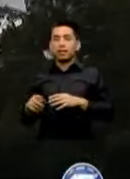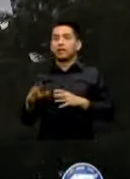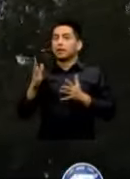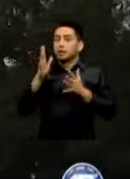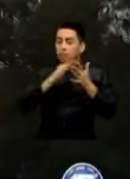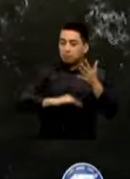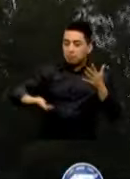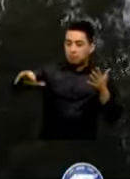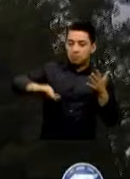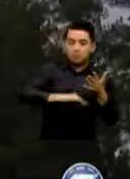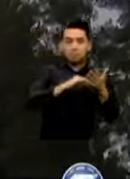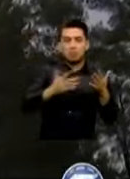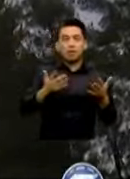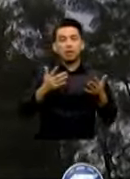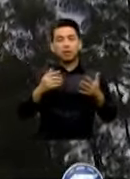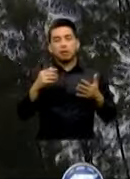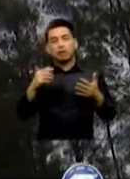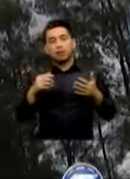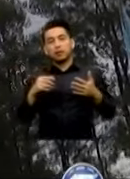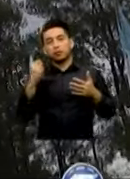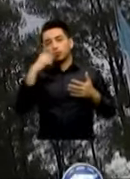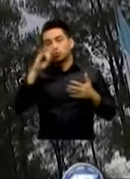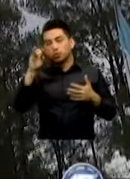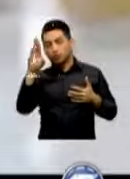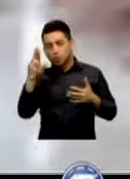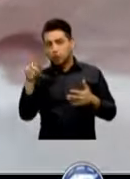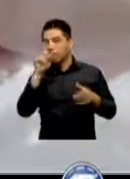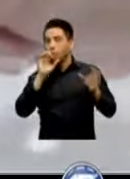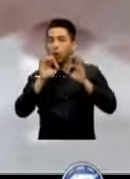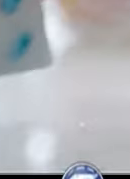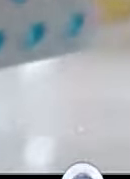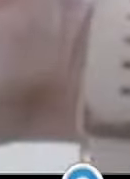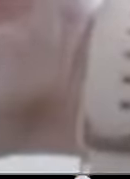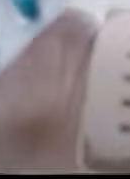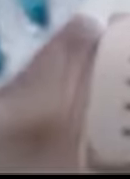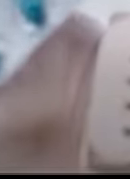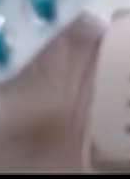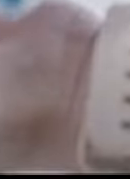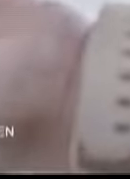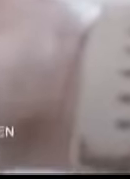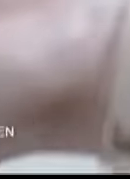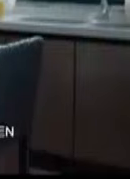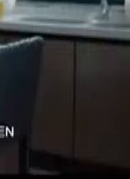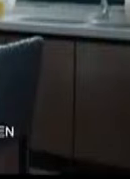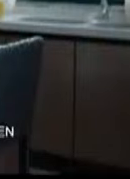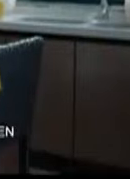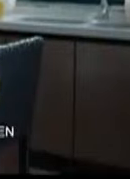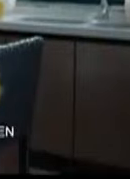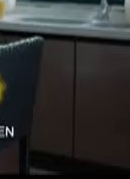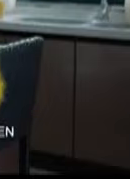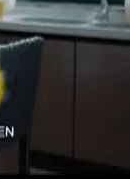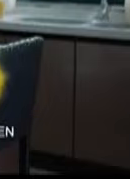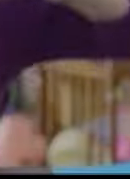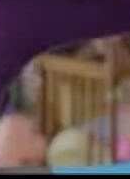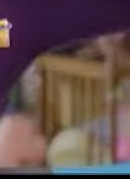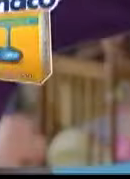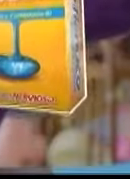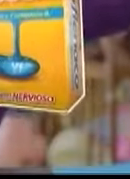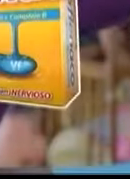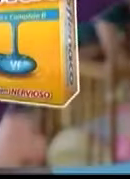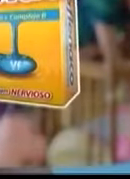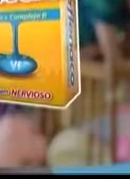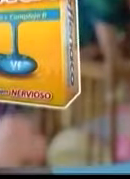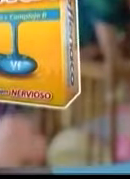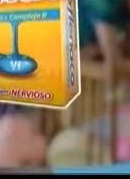Altiplano Central Y Valles Del Oriente Vita Flenaco Para El Dolor Y La Tensión Una Misma Y Rápida